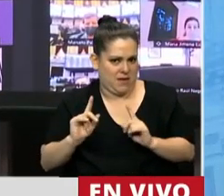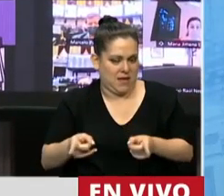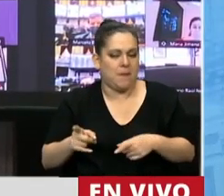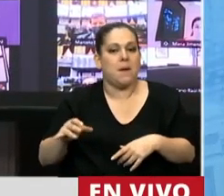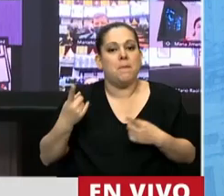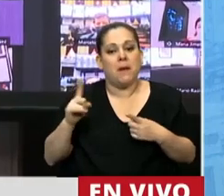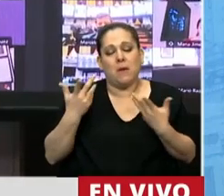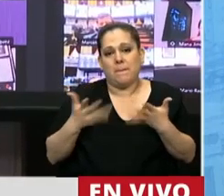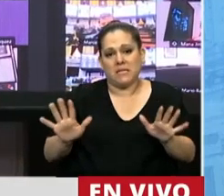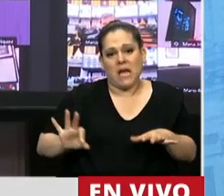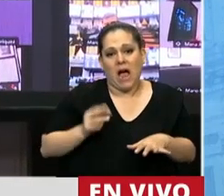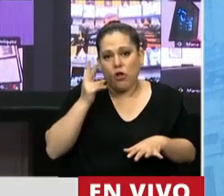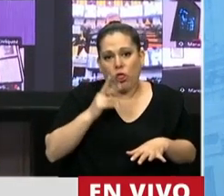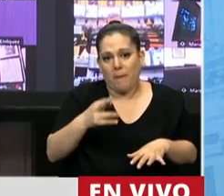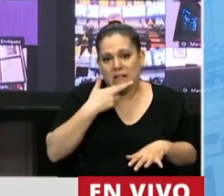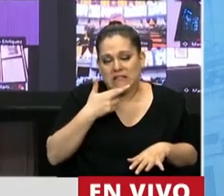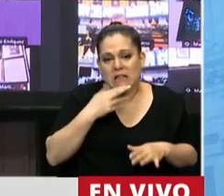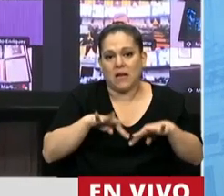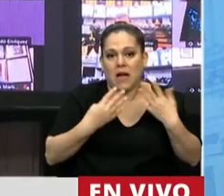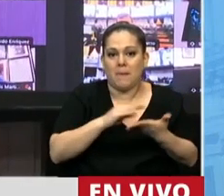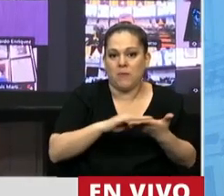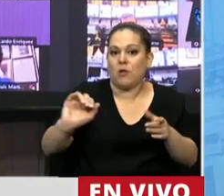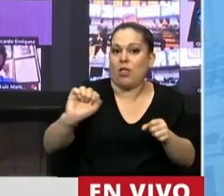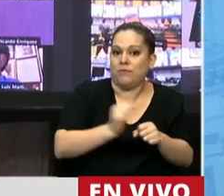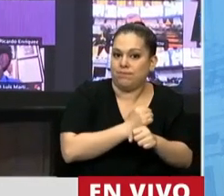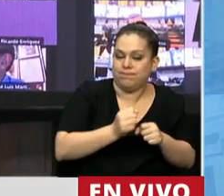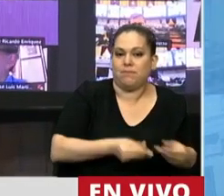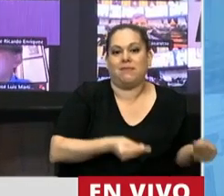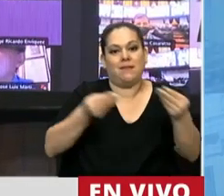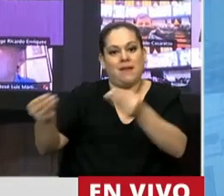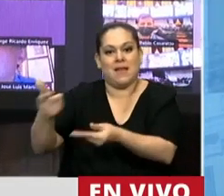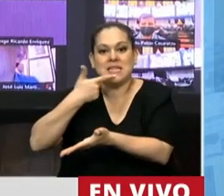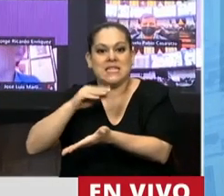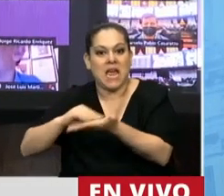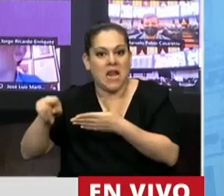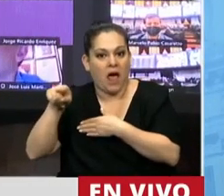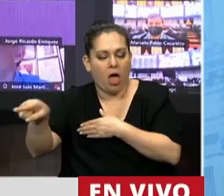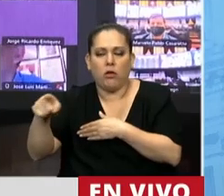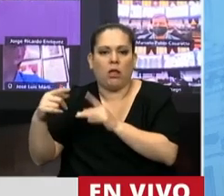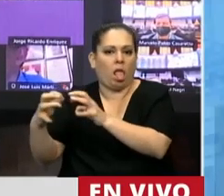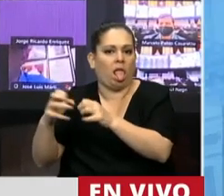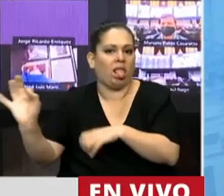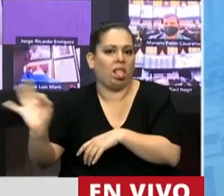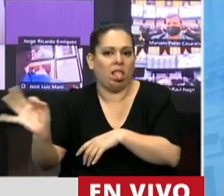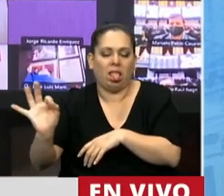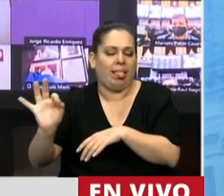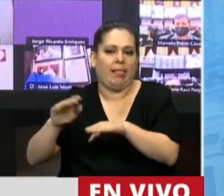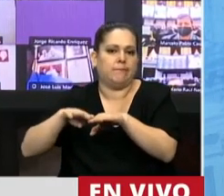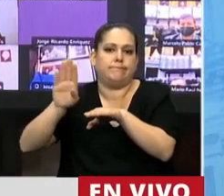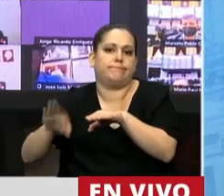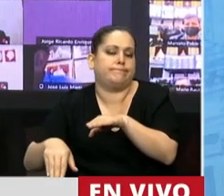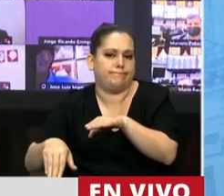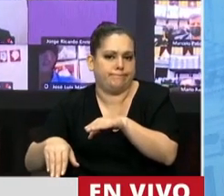en el 2017 se dio media sanción en la Cámara de Diputados, se elevó al Senado, pero el Senado no lo trató y perdió Estado